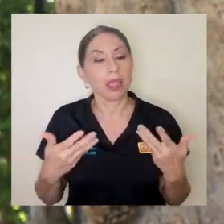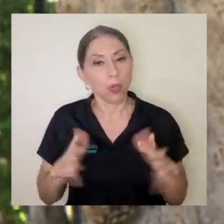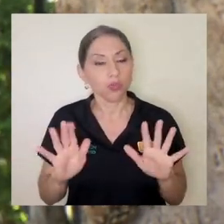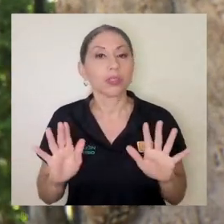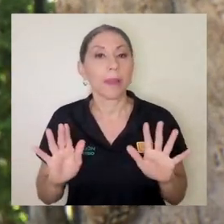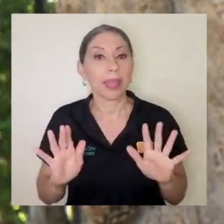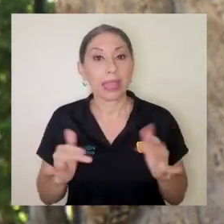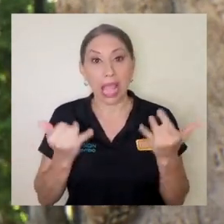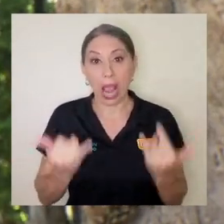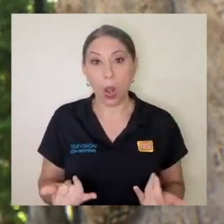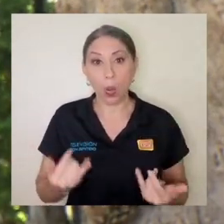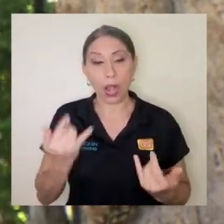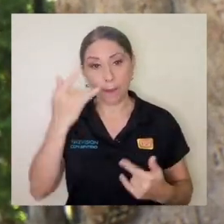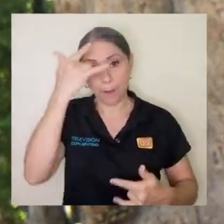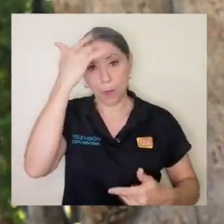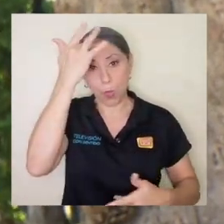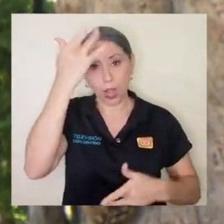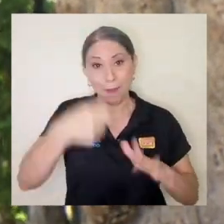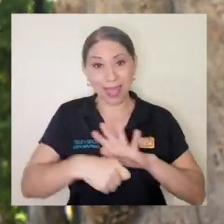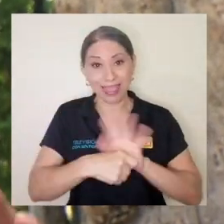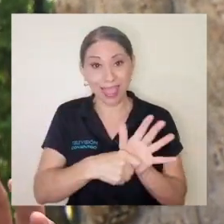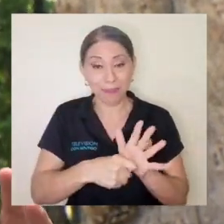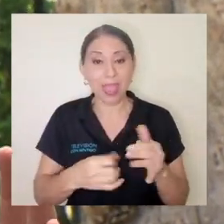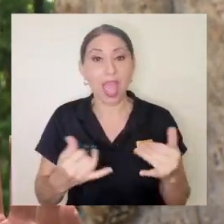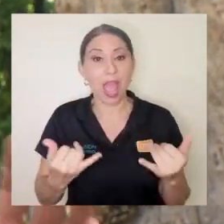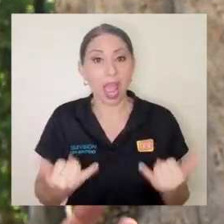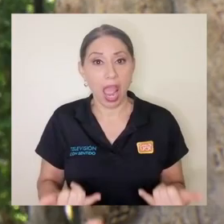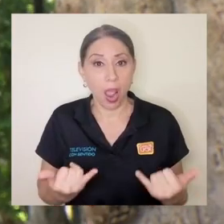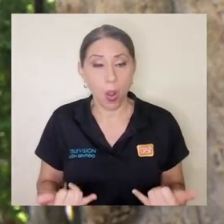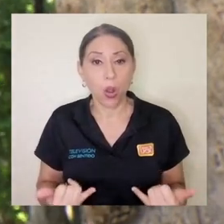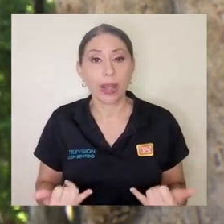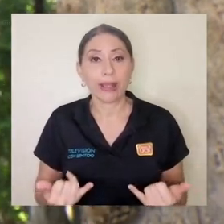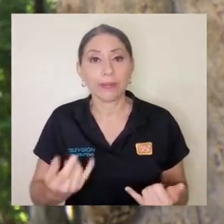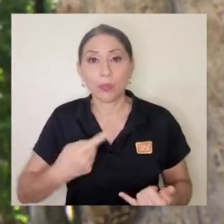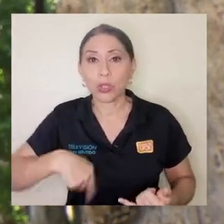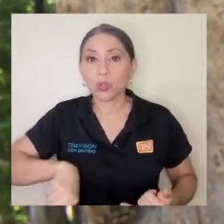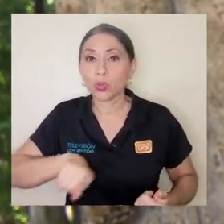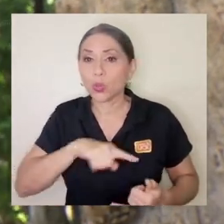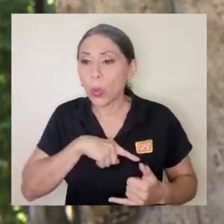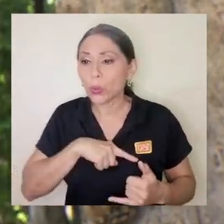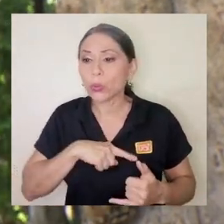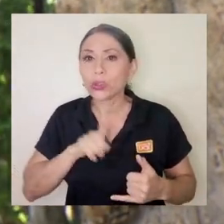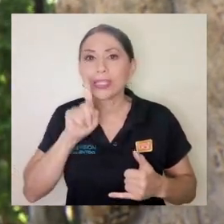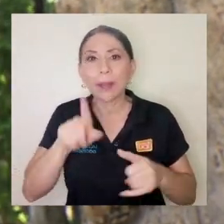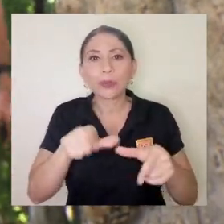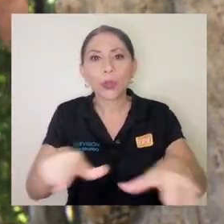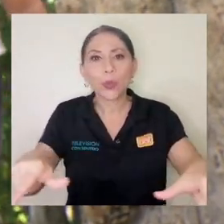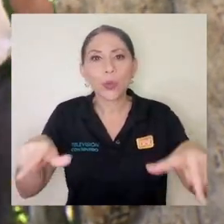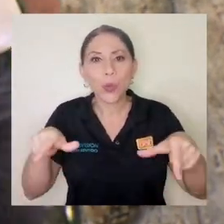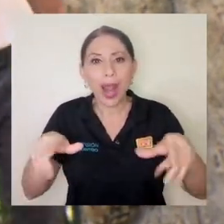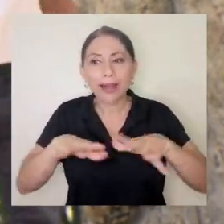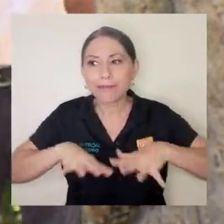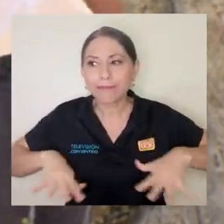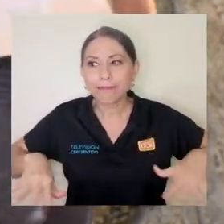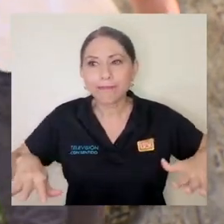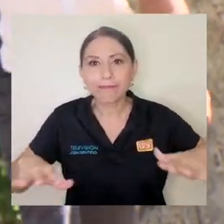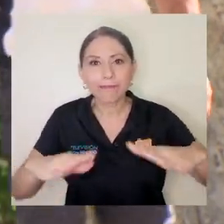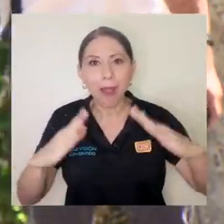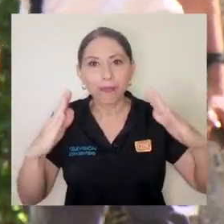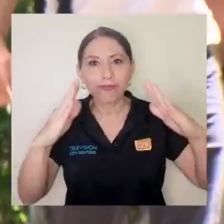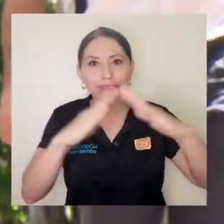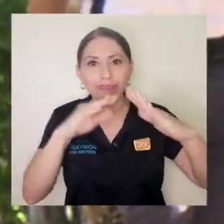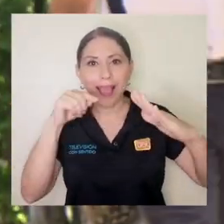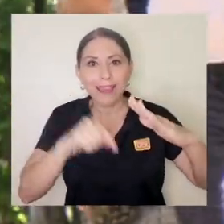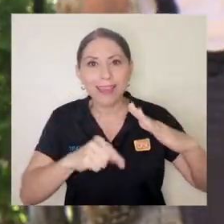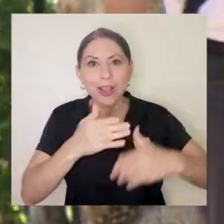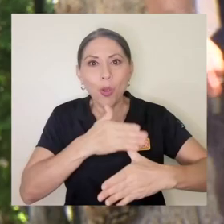pandemia pues estamos conviviendo en un espacio limitado con varias personas que